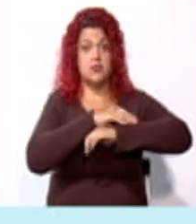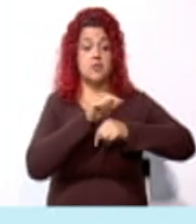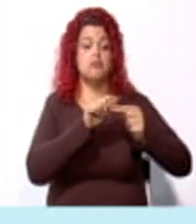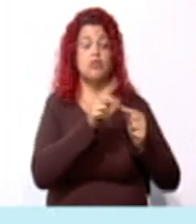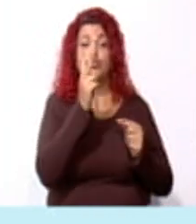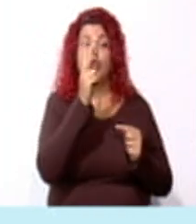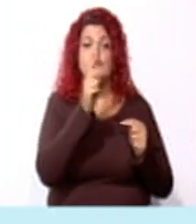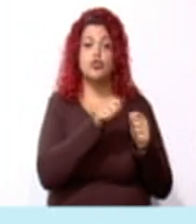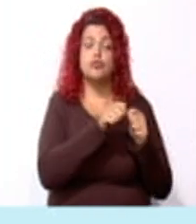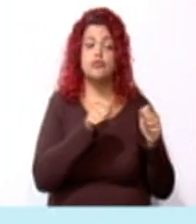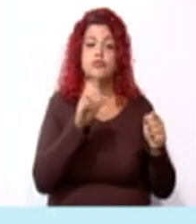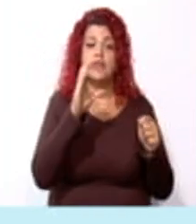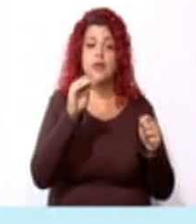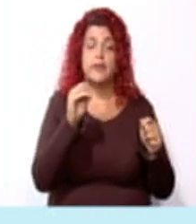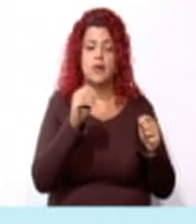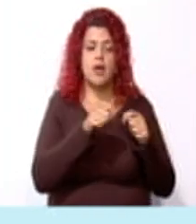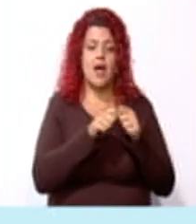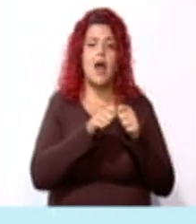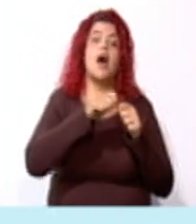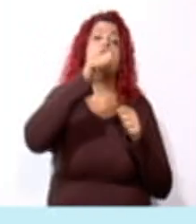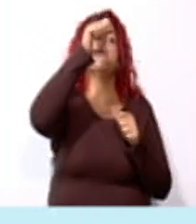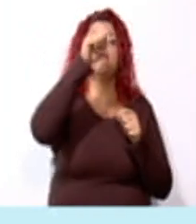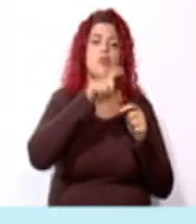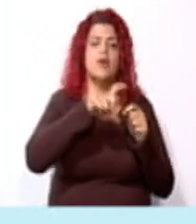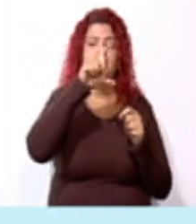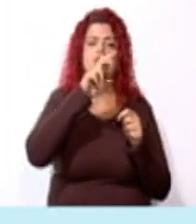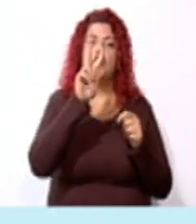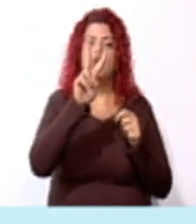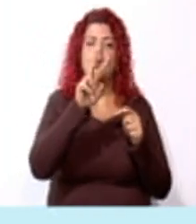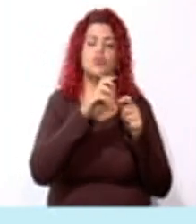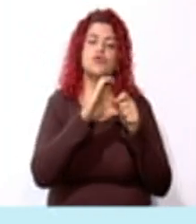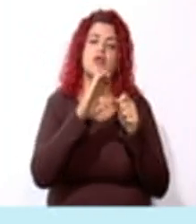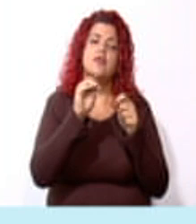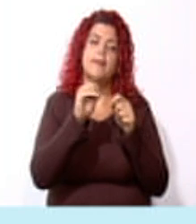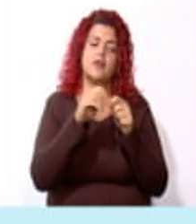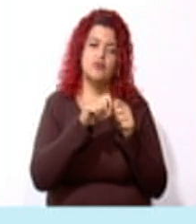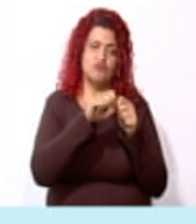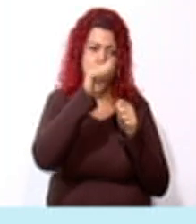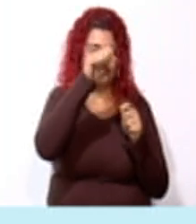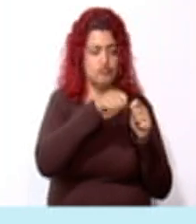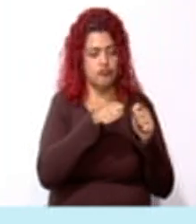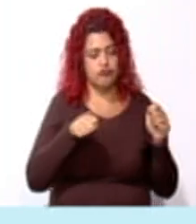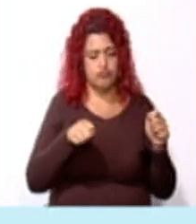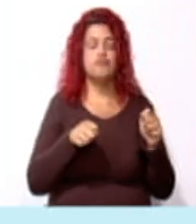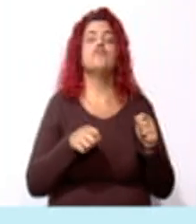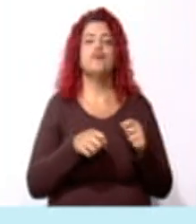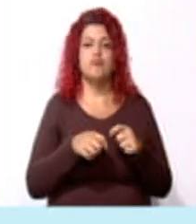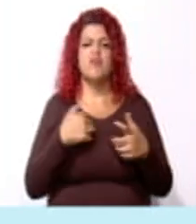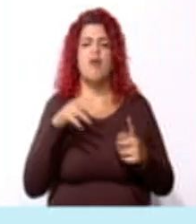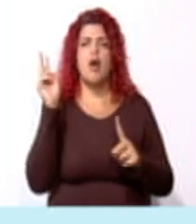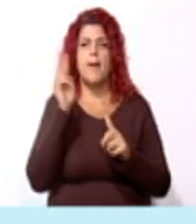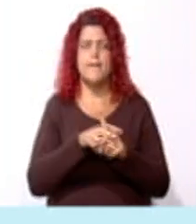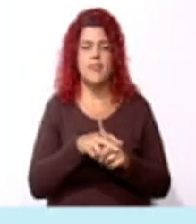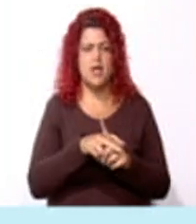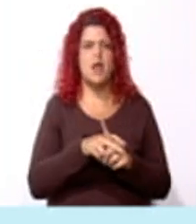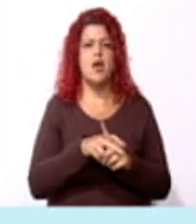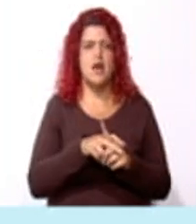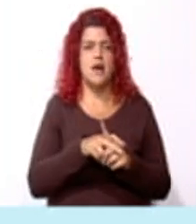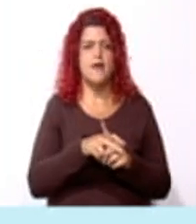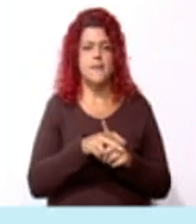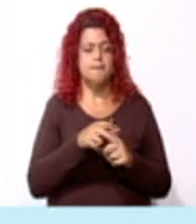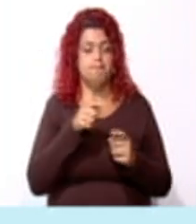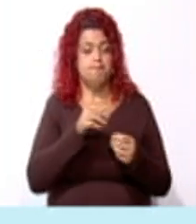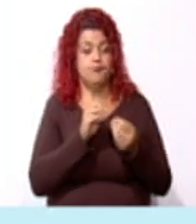altura mide dos centímetros. Entonces, apliquemos con esos valores